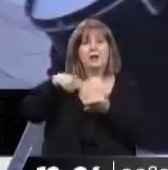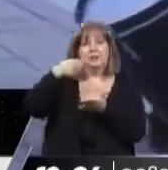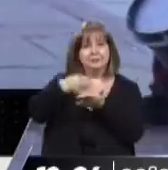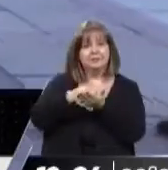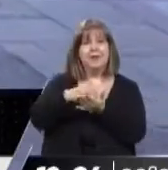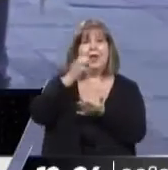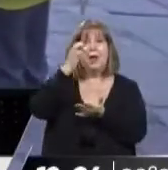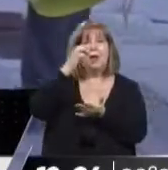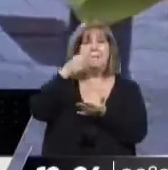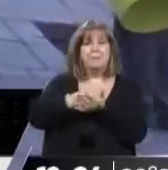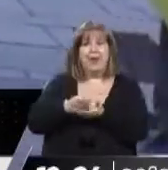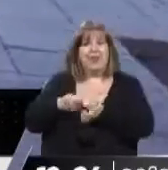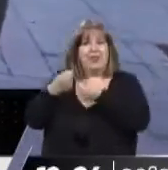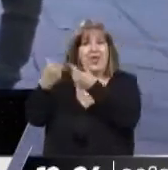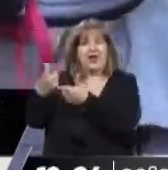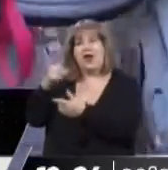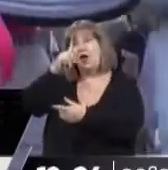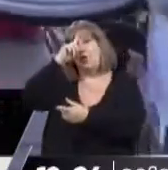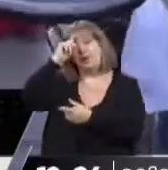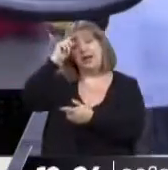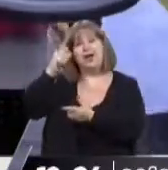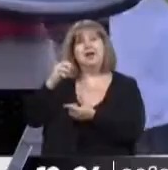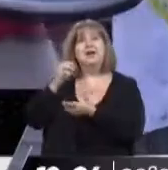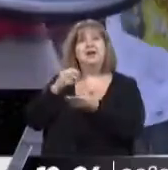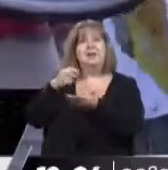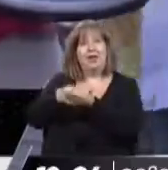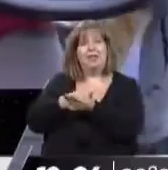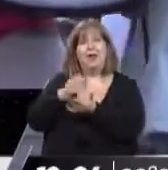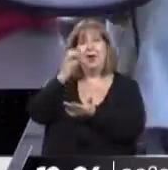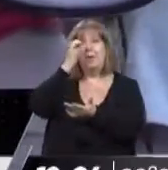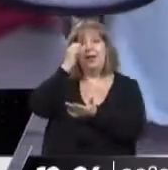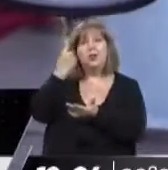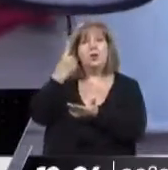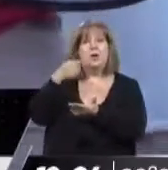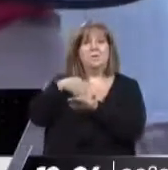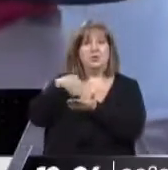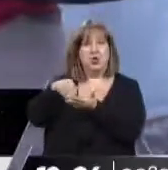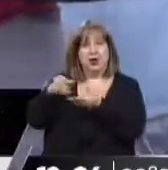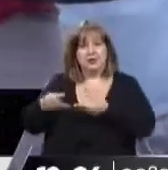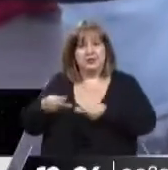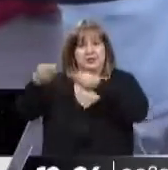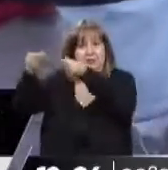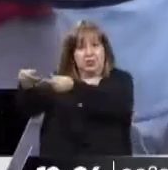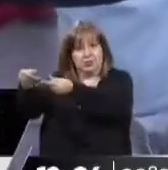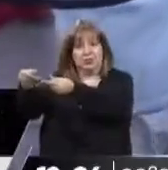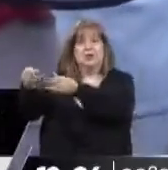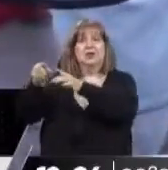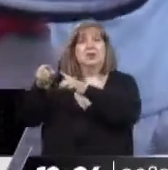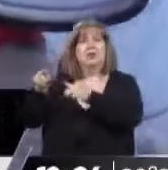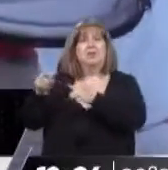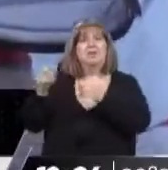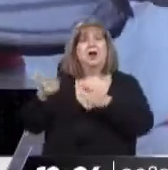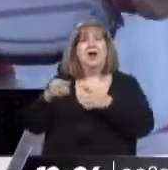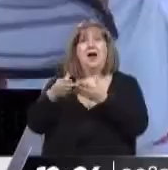Shastakov para levantar todas estas prestaciones que sirven para abrir servicios, nada más ni nada menos, como la unidad